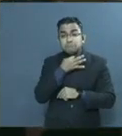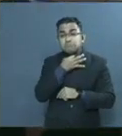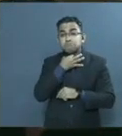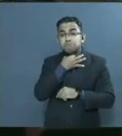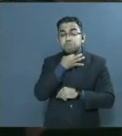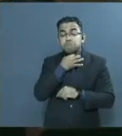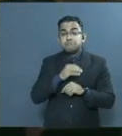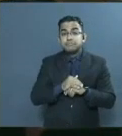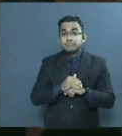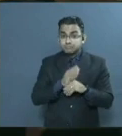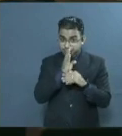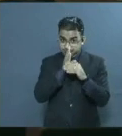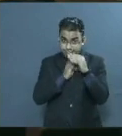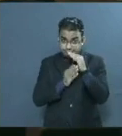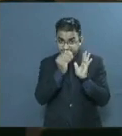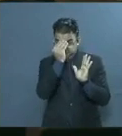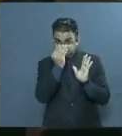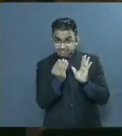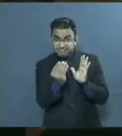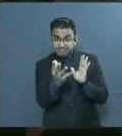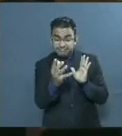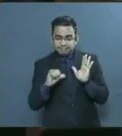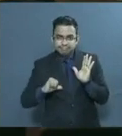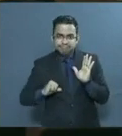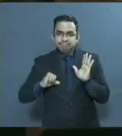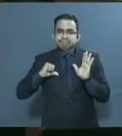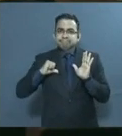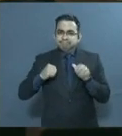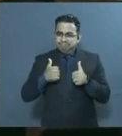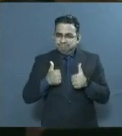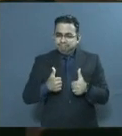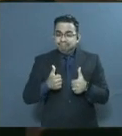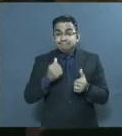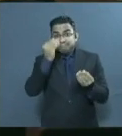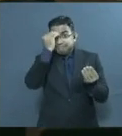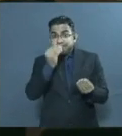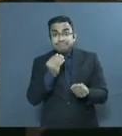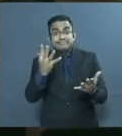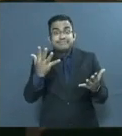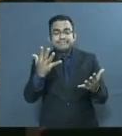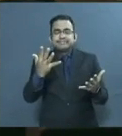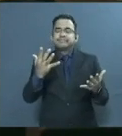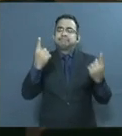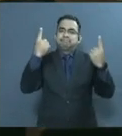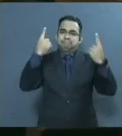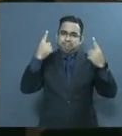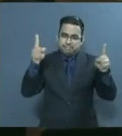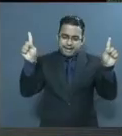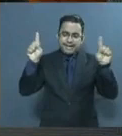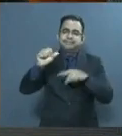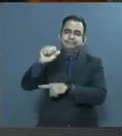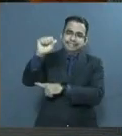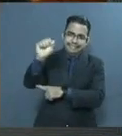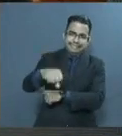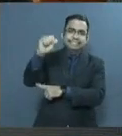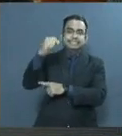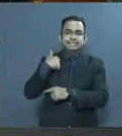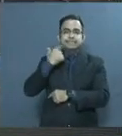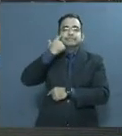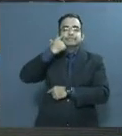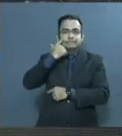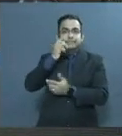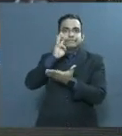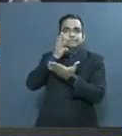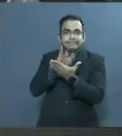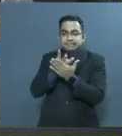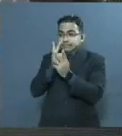Con humildad, pero con enorme orgullo a la vez, puedo decirles que he sido testigo de la forma en que